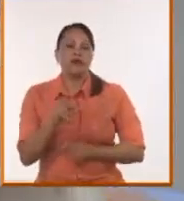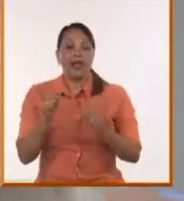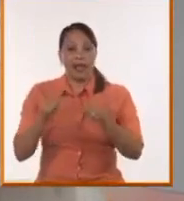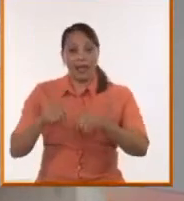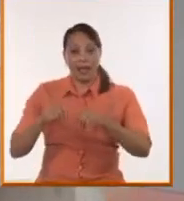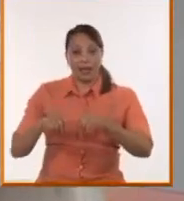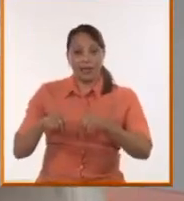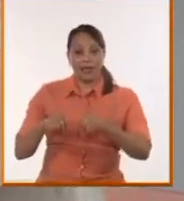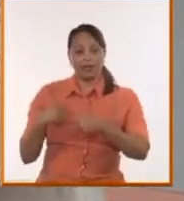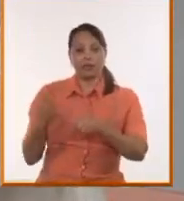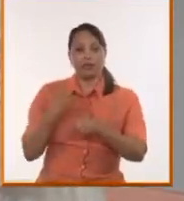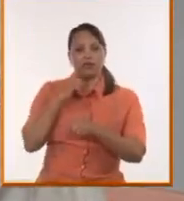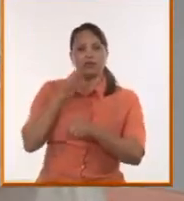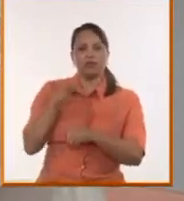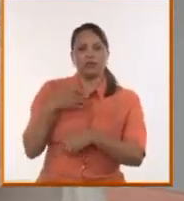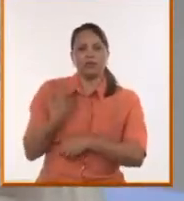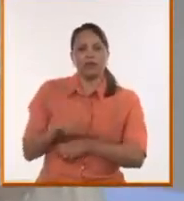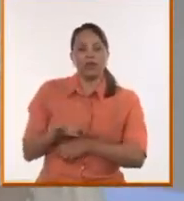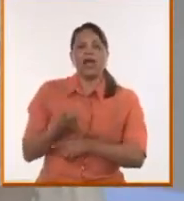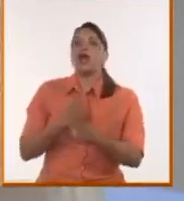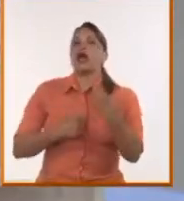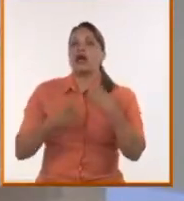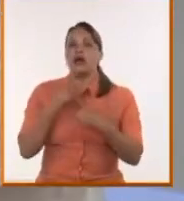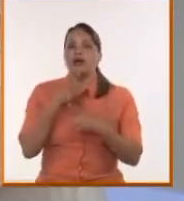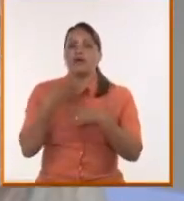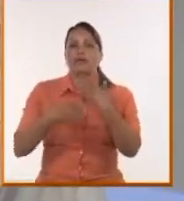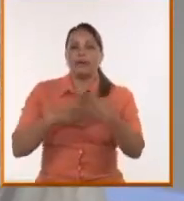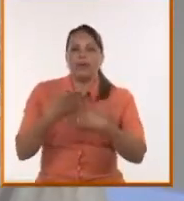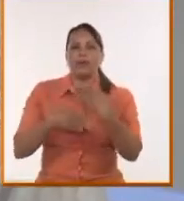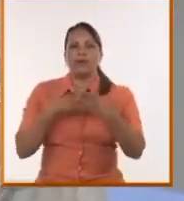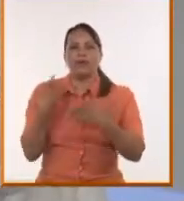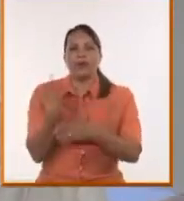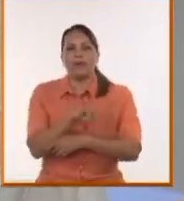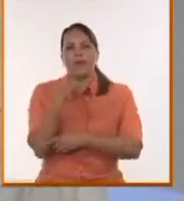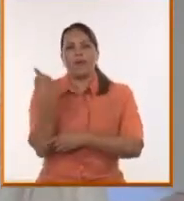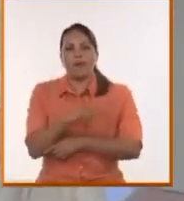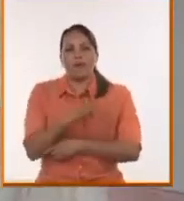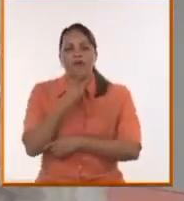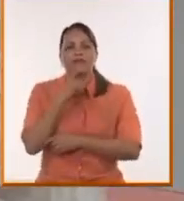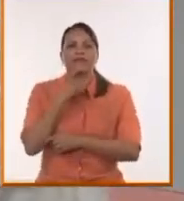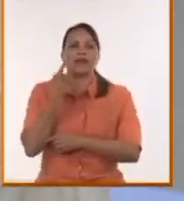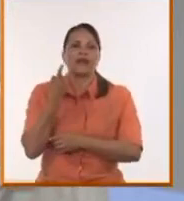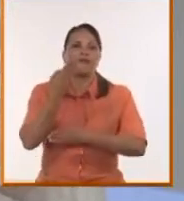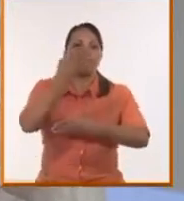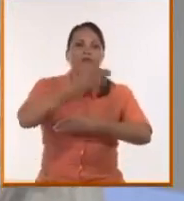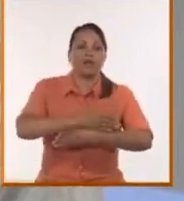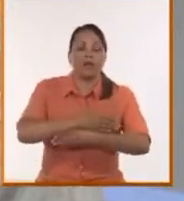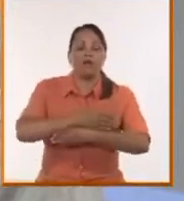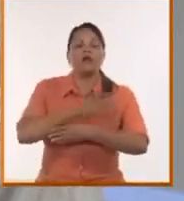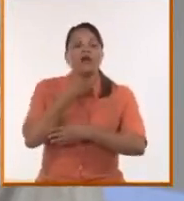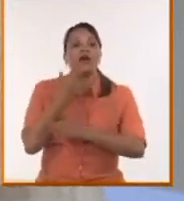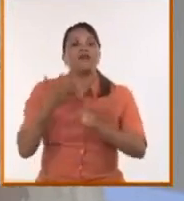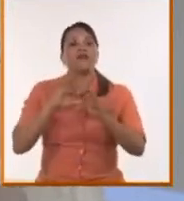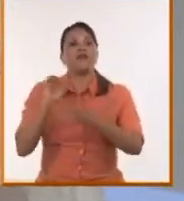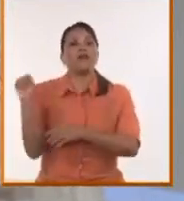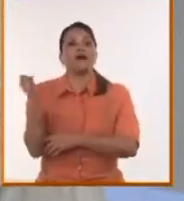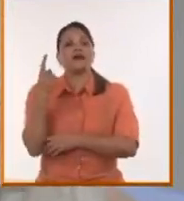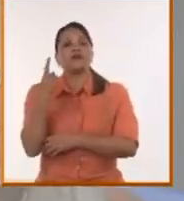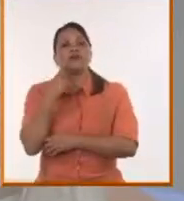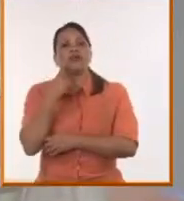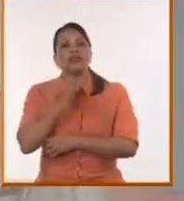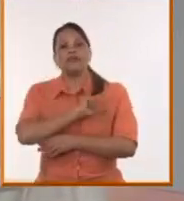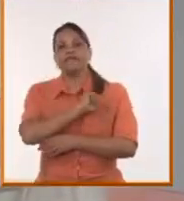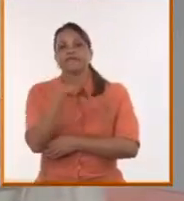estamos viendo que a pesar de todos los golpes que produce el sistema, la única forma en que uno puede contrarrespetar